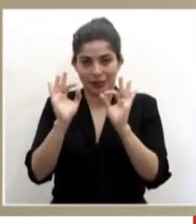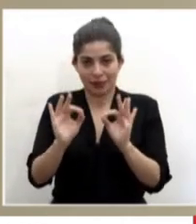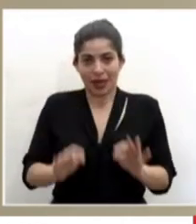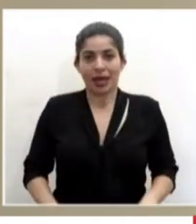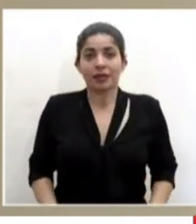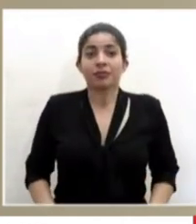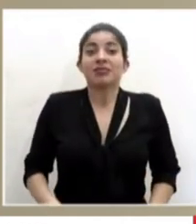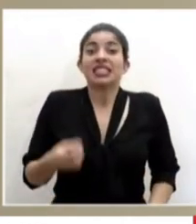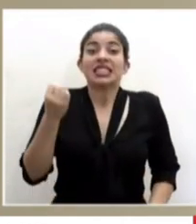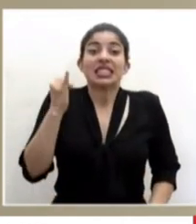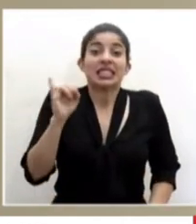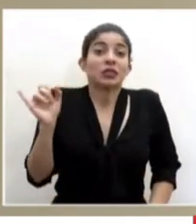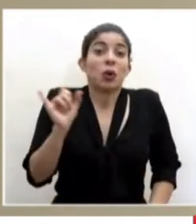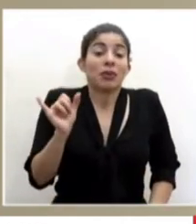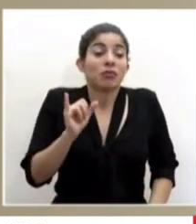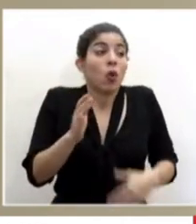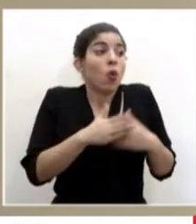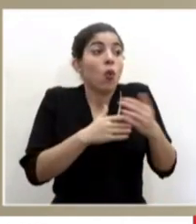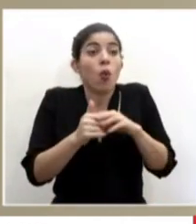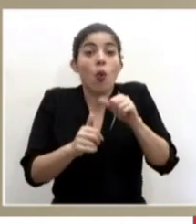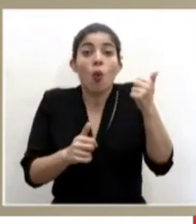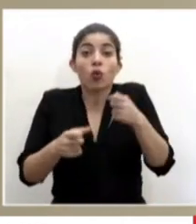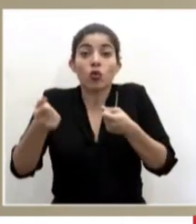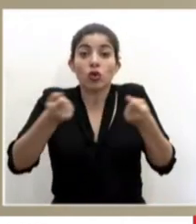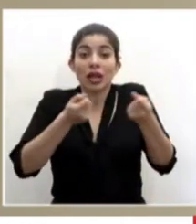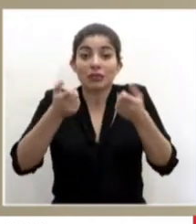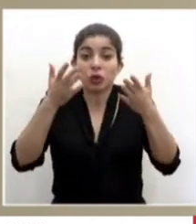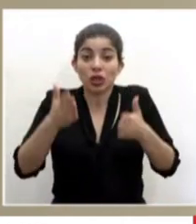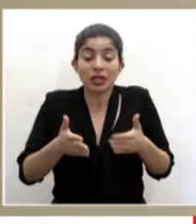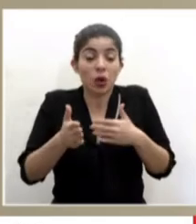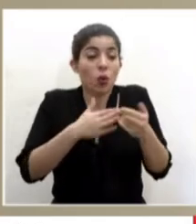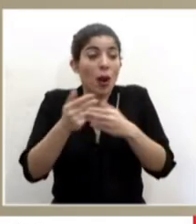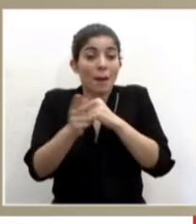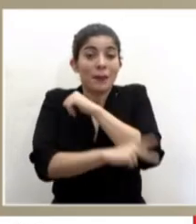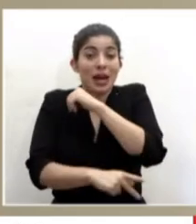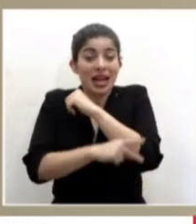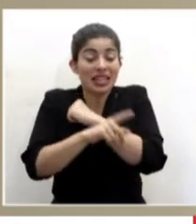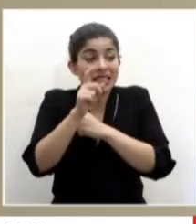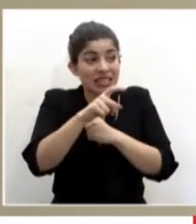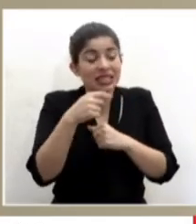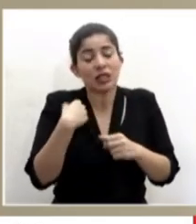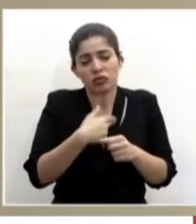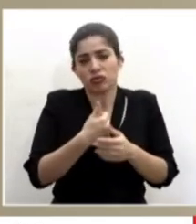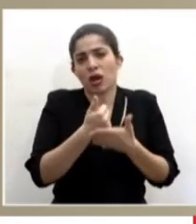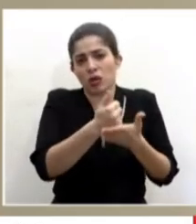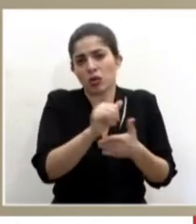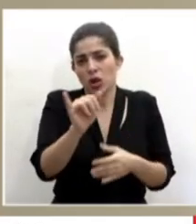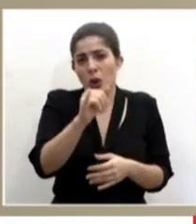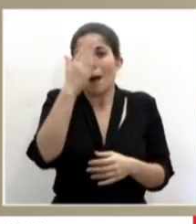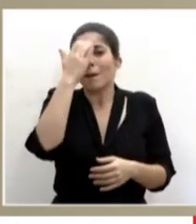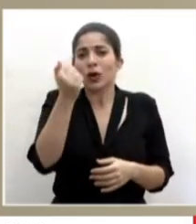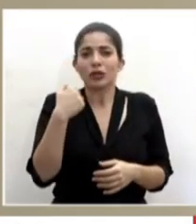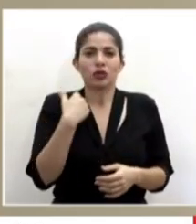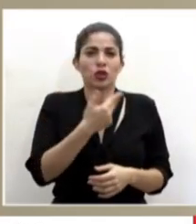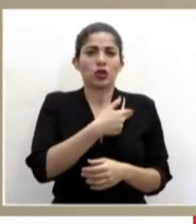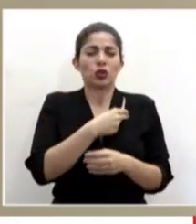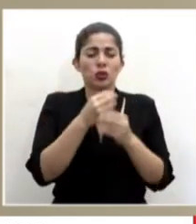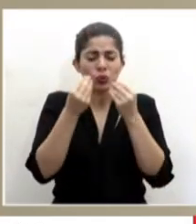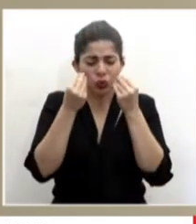Haríamos lo mismo con cualquier otro transportista de cualquier nacionalidad, pues estamos extremadamente